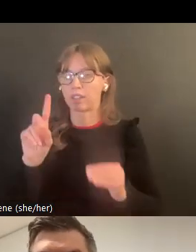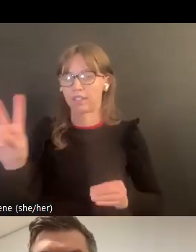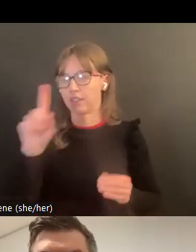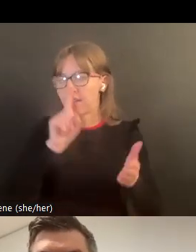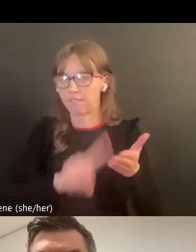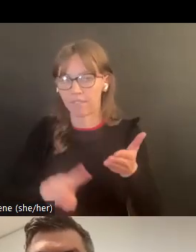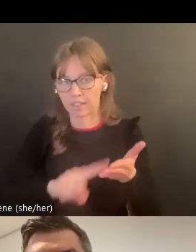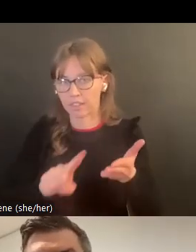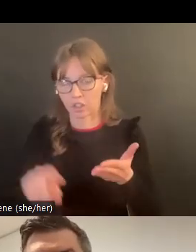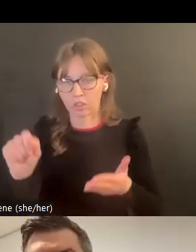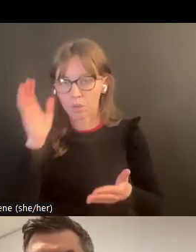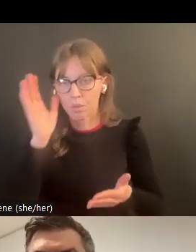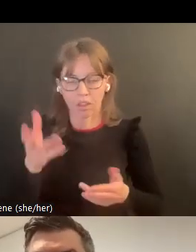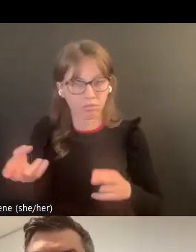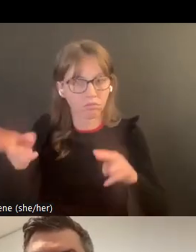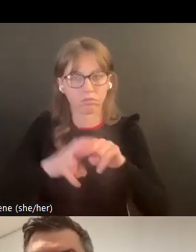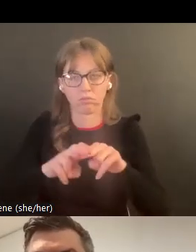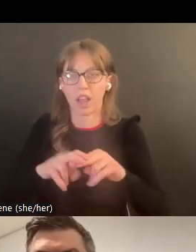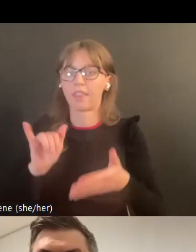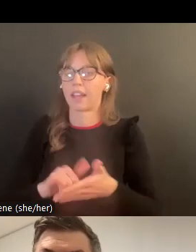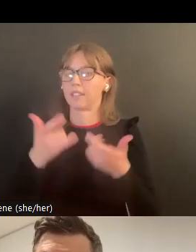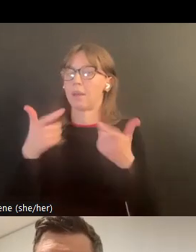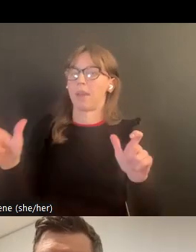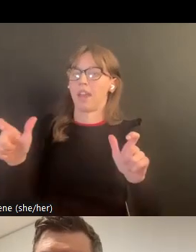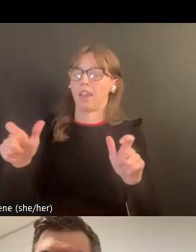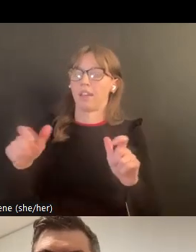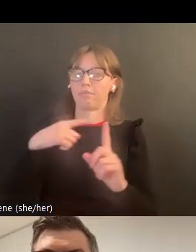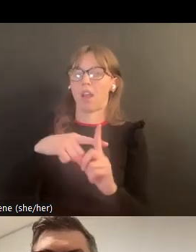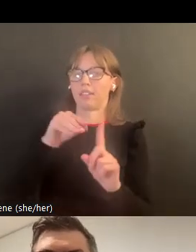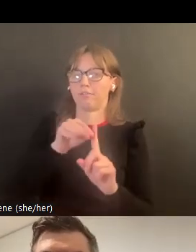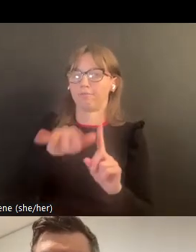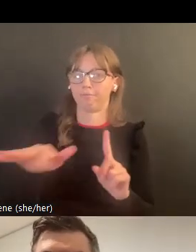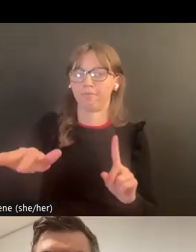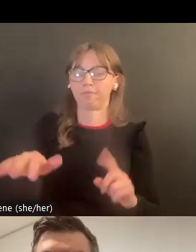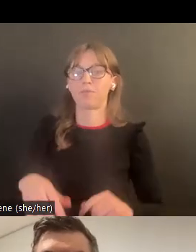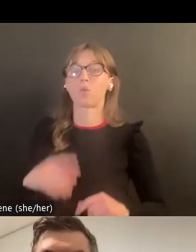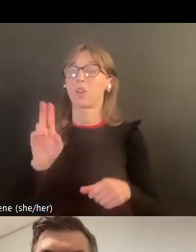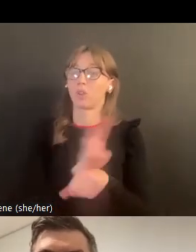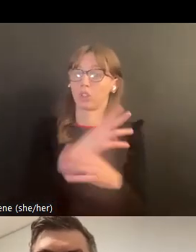en Colorado utilizando este programa el lab el proceso también